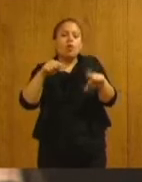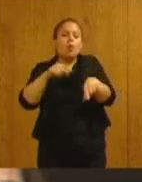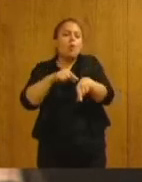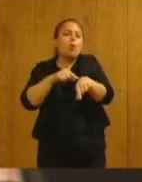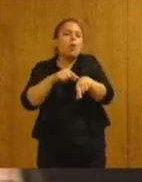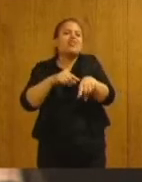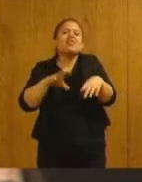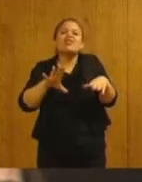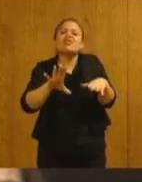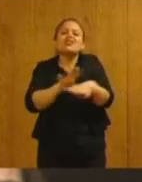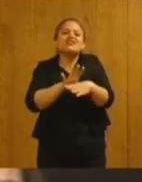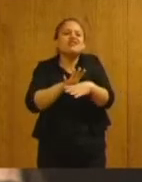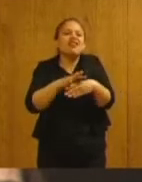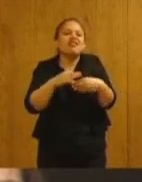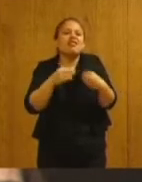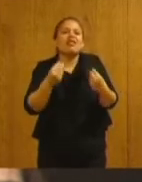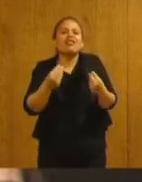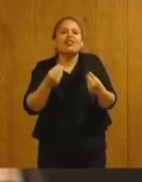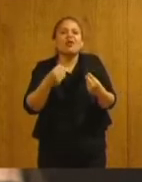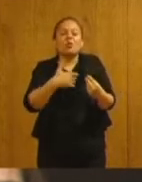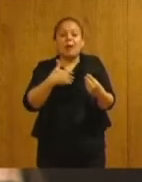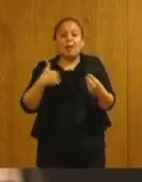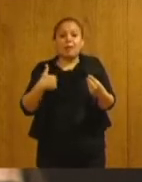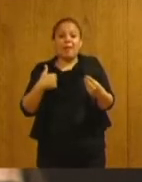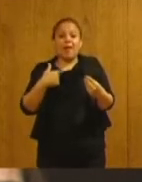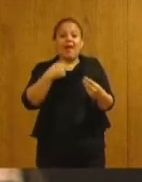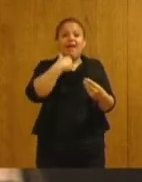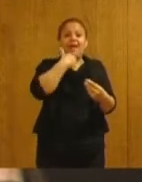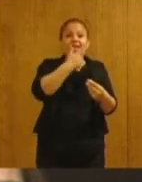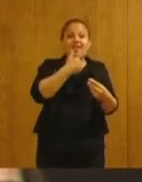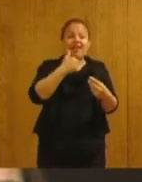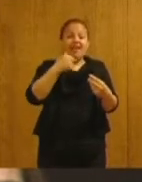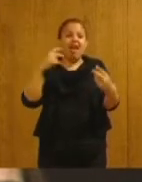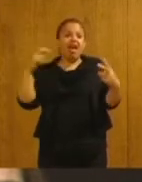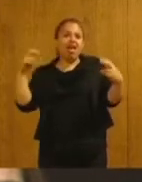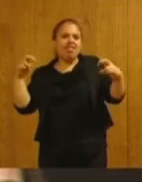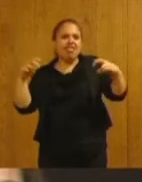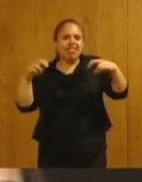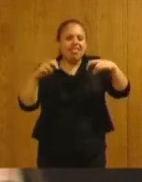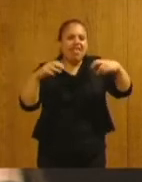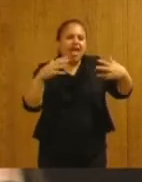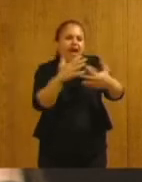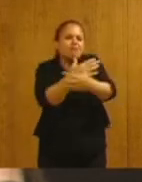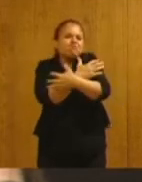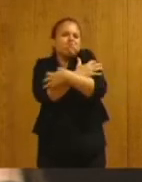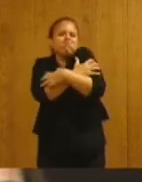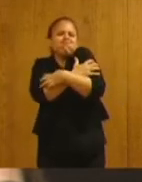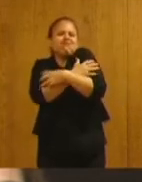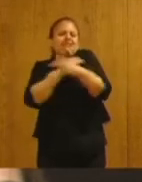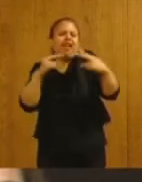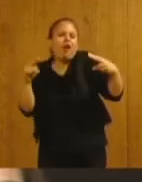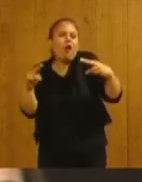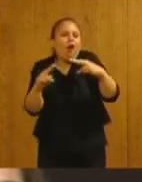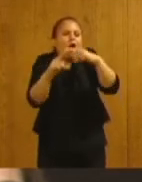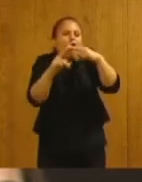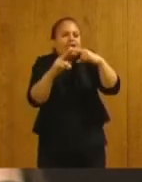exacto en que una madre y una hija corrían a abrazarse y a reencontrarse.